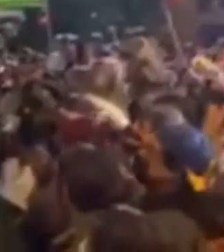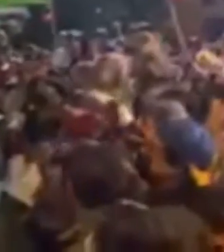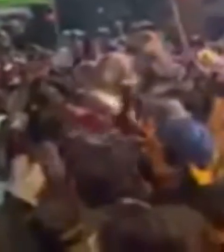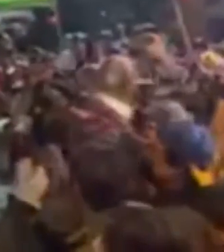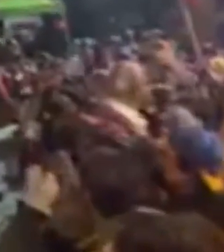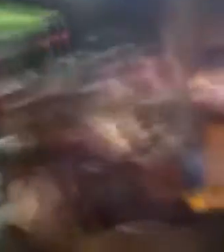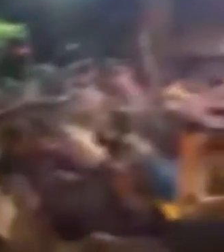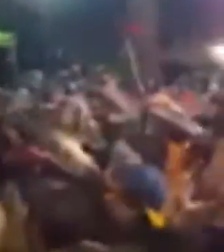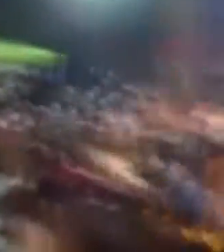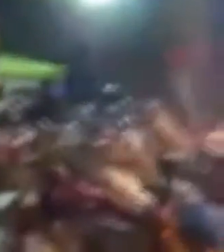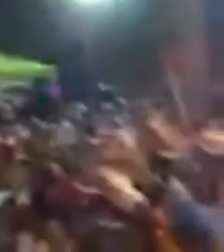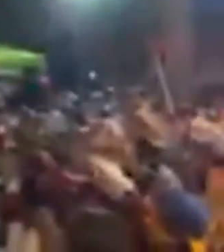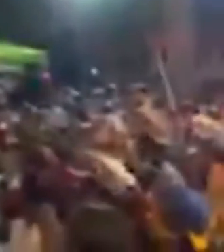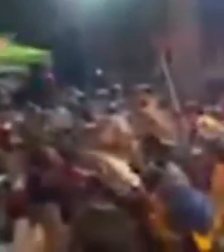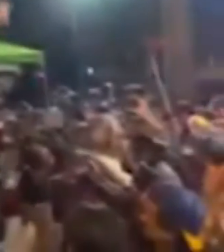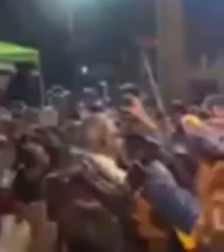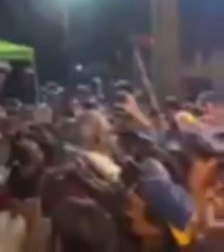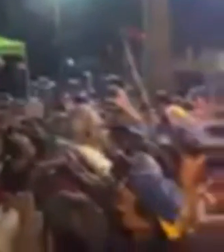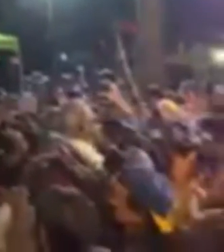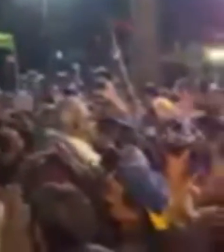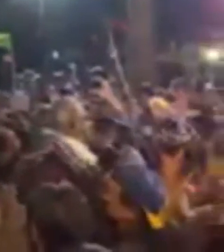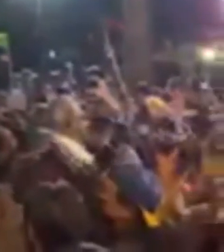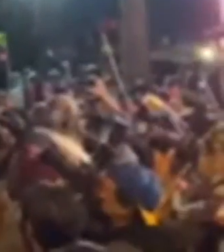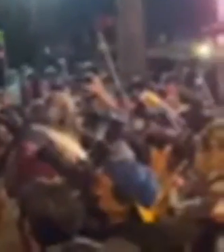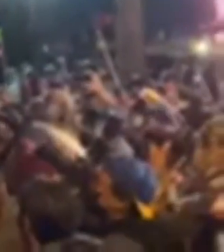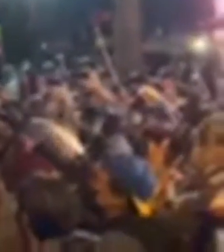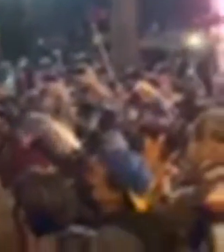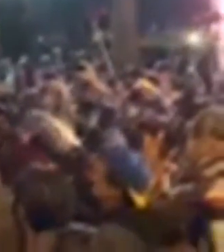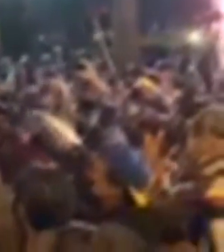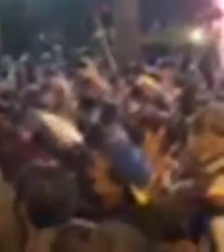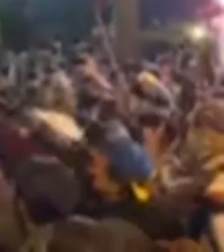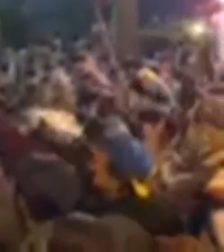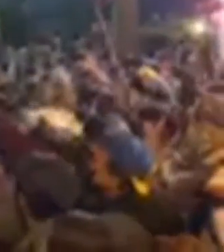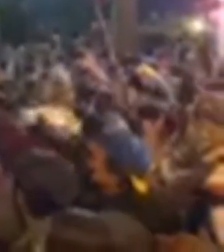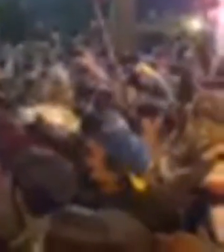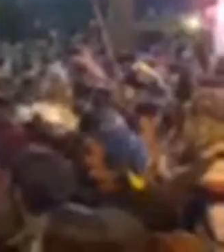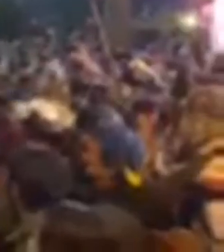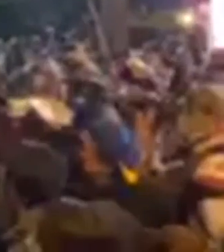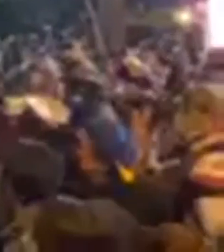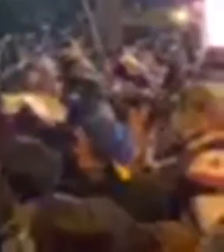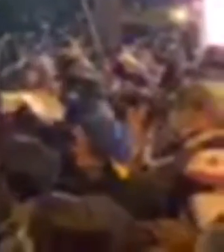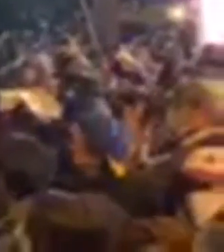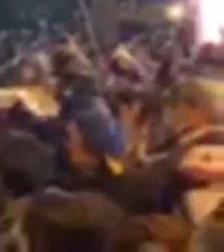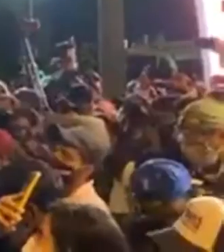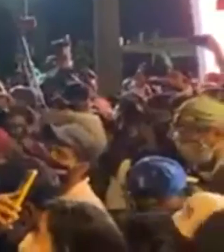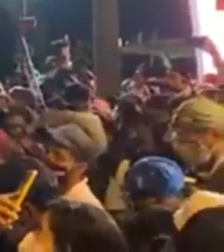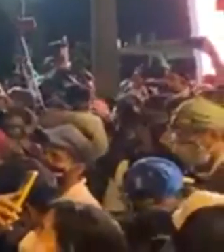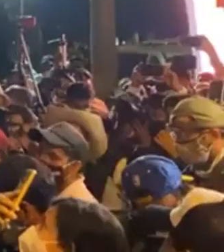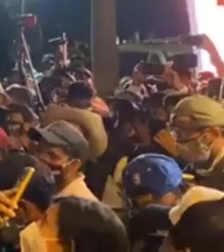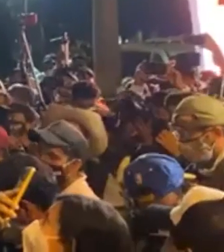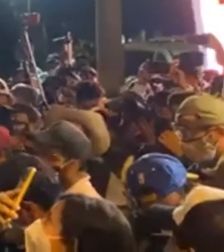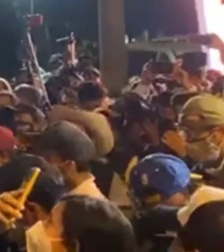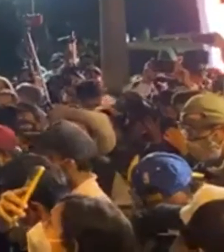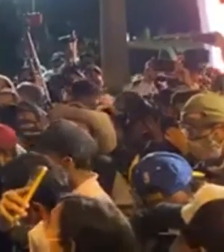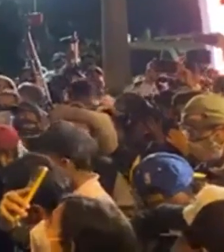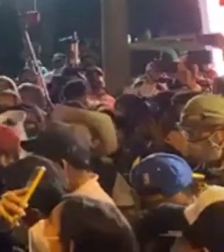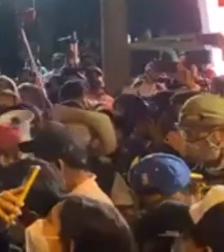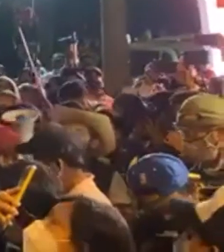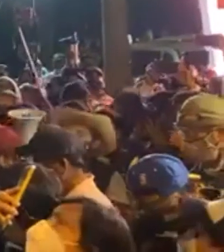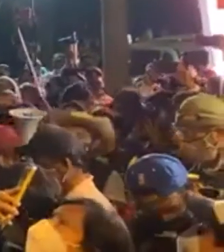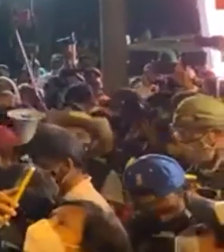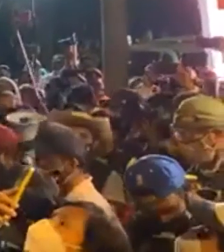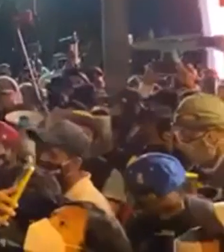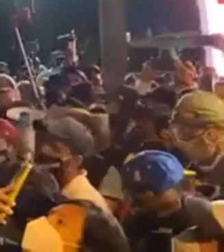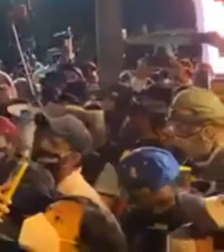exista ese ambiente de confrontación, lo mejor es actuar con rectitud e integridad. López Obrador afirmó que no hay que